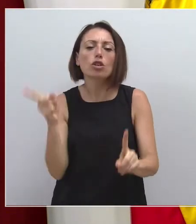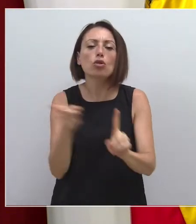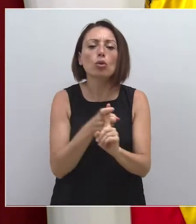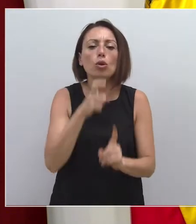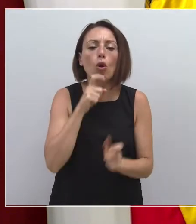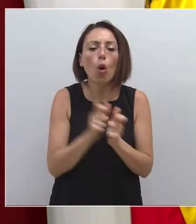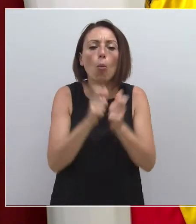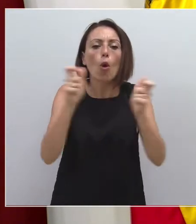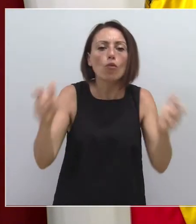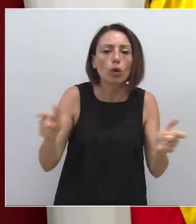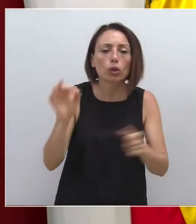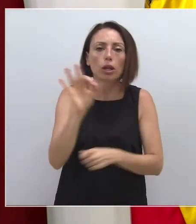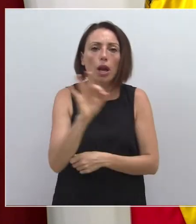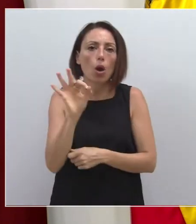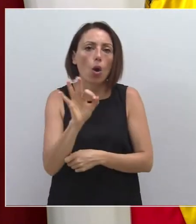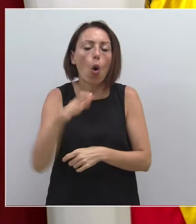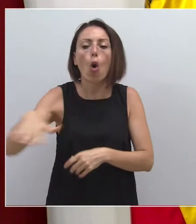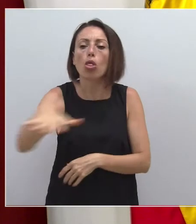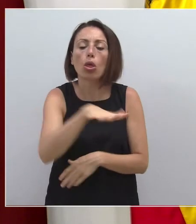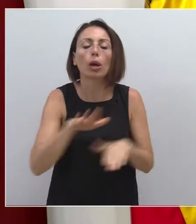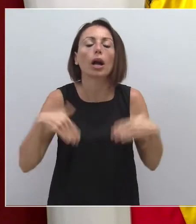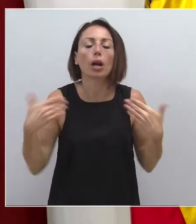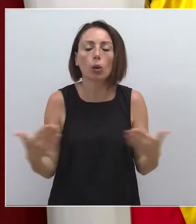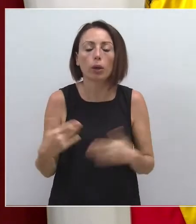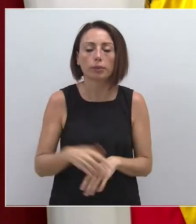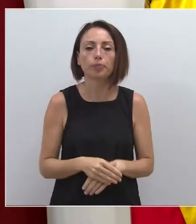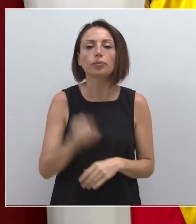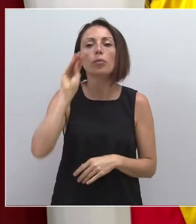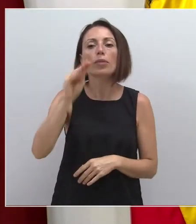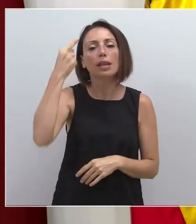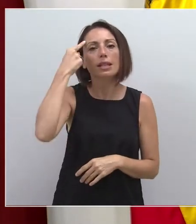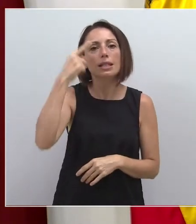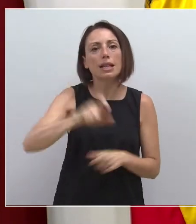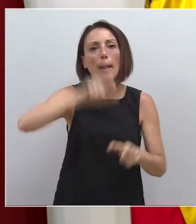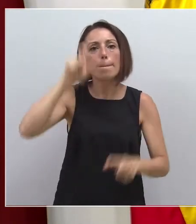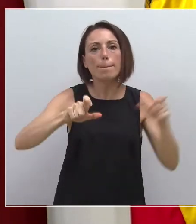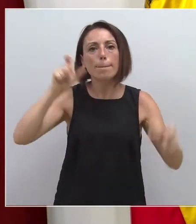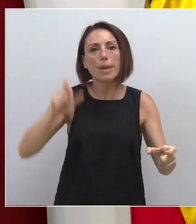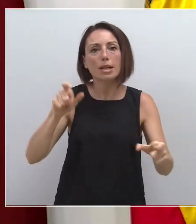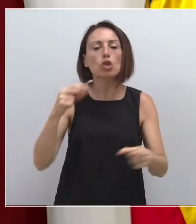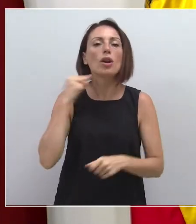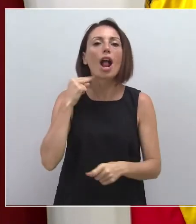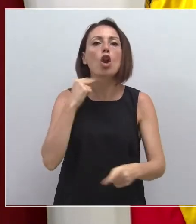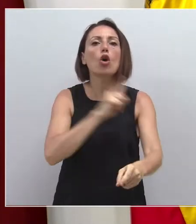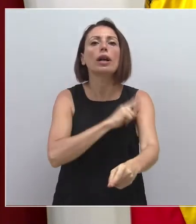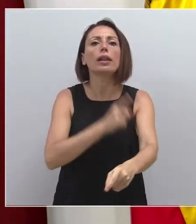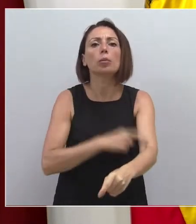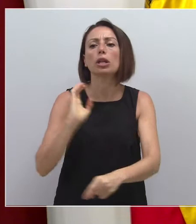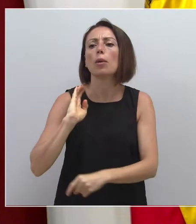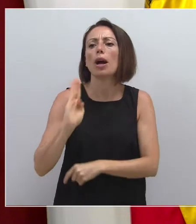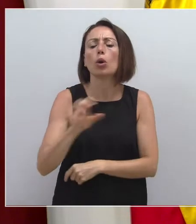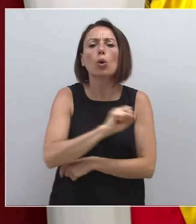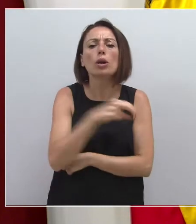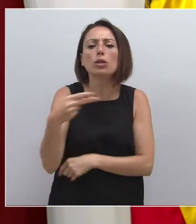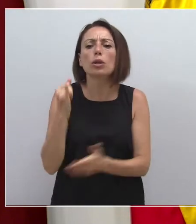brotes o de las diferentes zonas. ¿Se sabe sobre los jugadores de Lorca Deportivo? ¿Se sabe ya cuáles han sido sus resultados